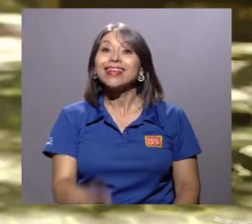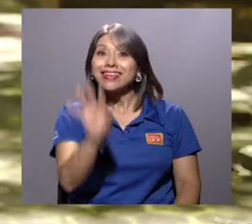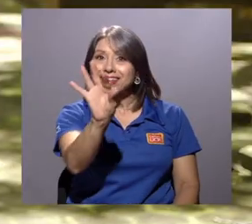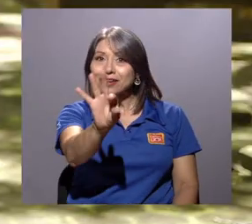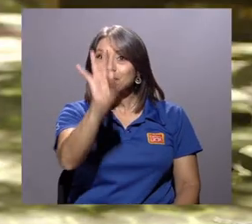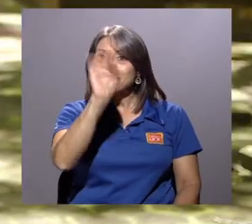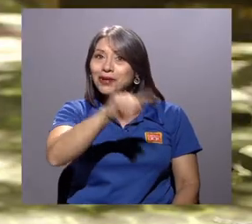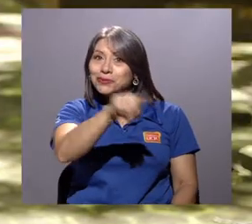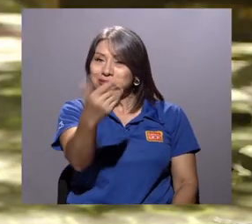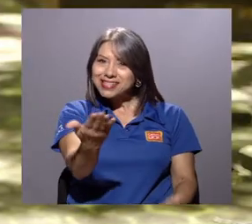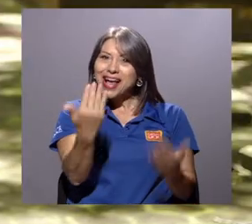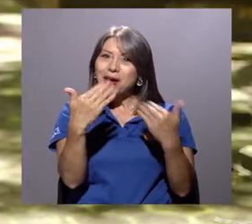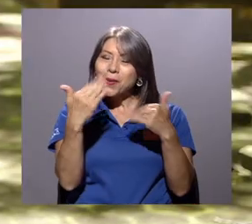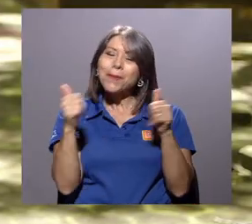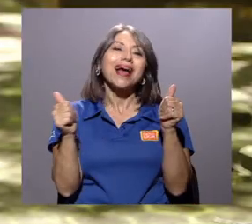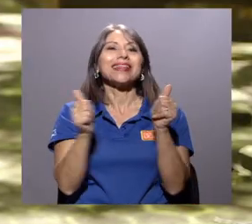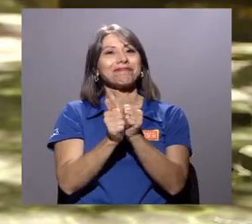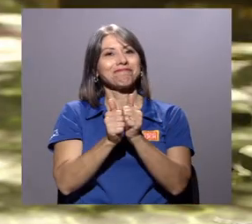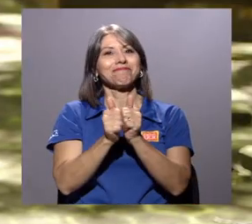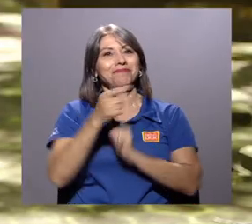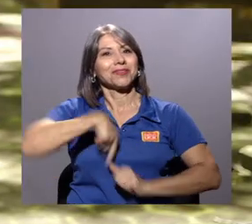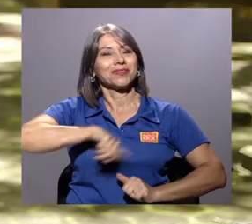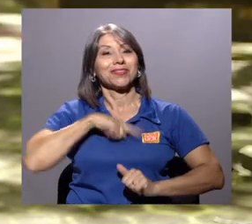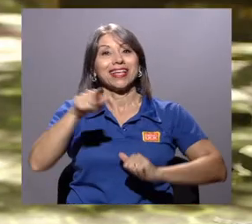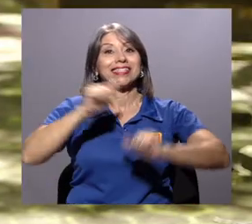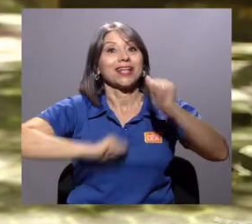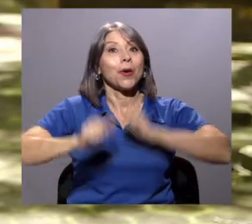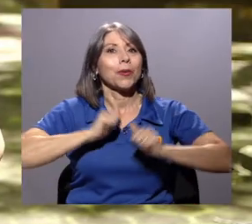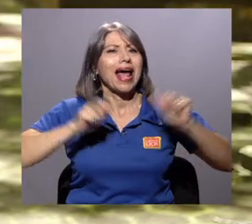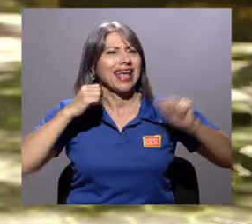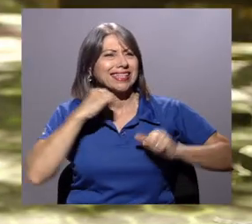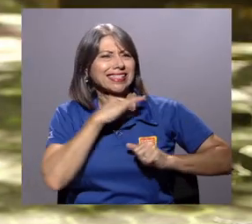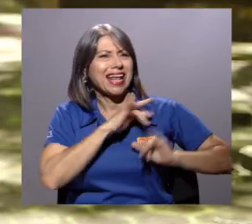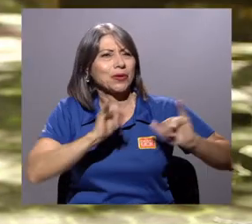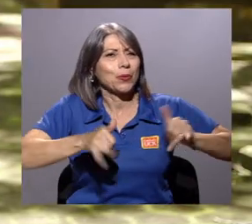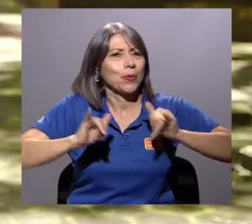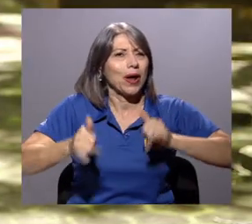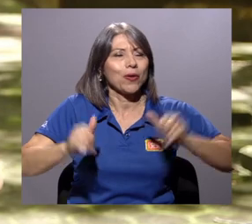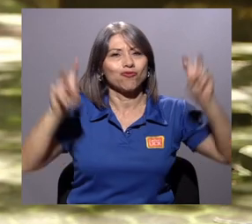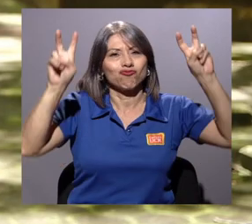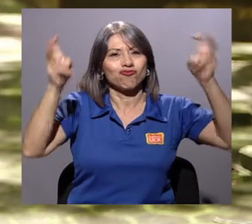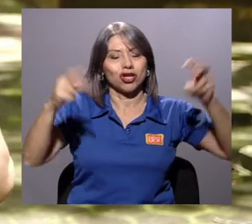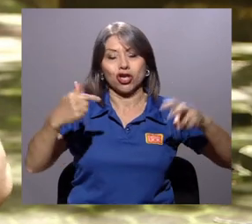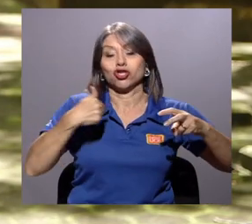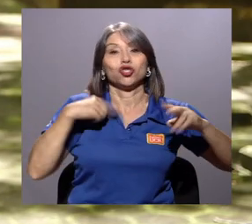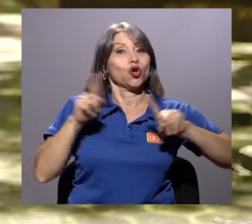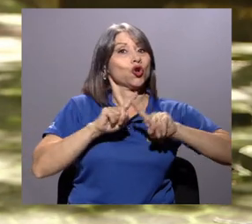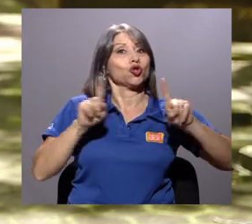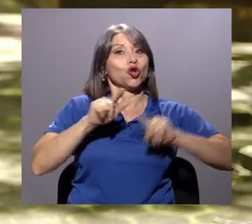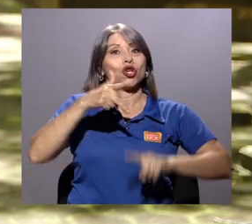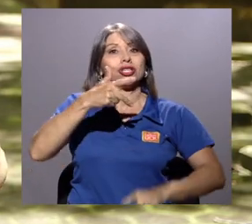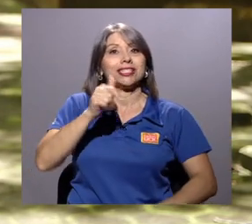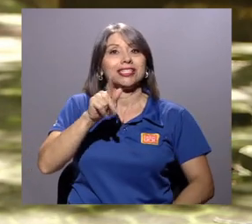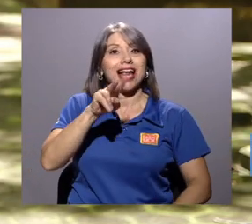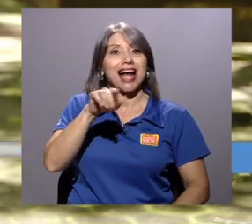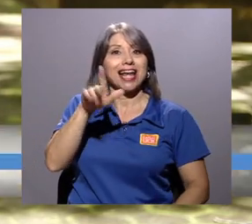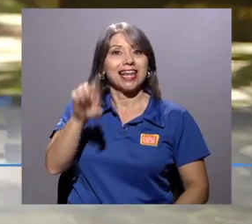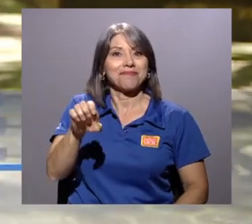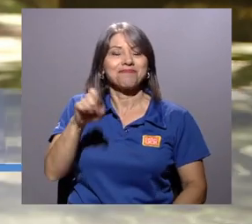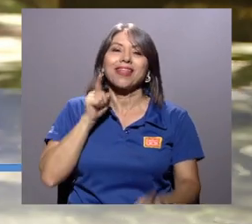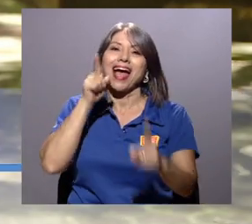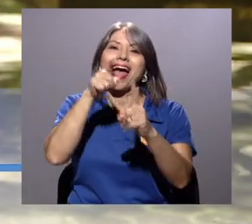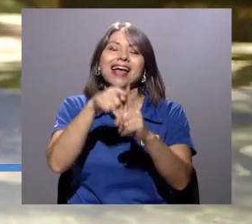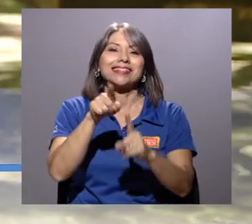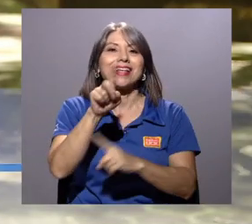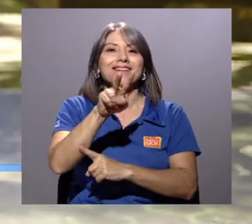invitarlos a que nos acompañen en esta obra y en este extraño juego en Yo no soy Charlie. Estaremos presentándonos hasta el 27